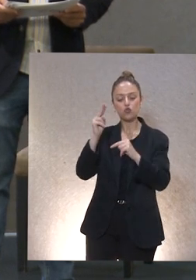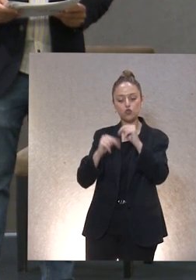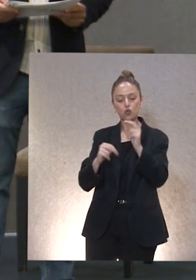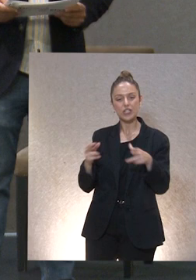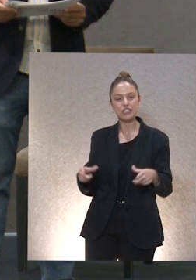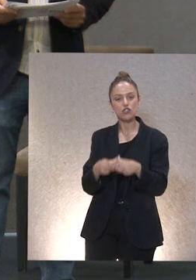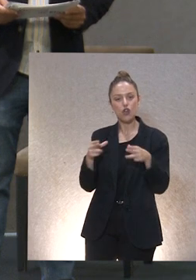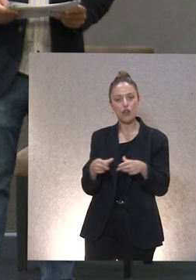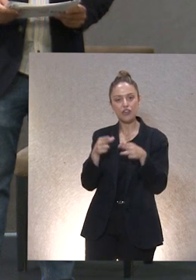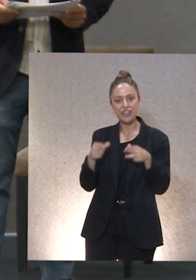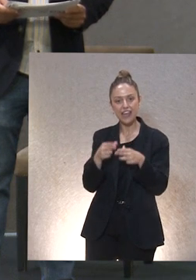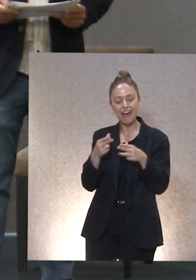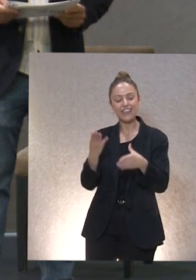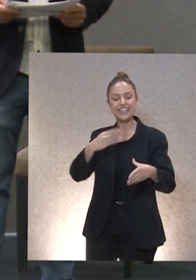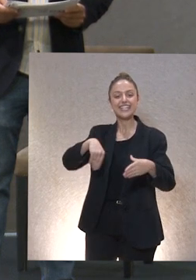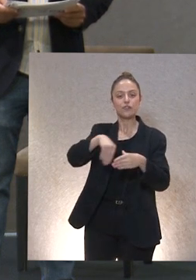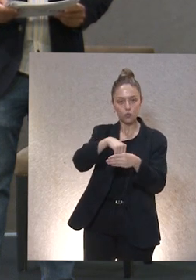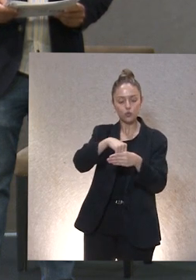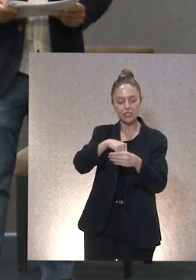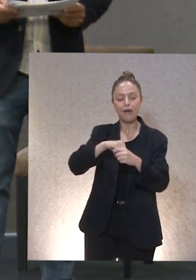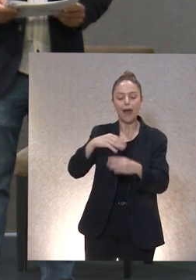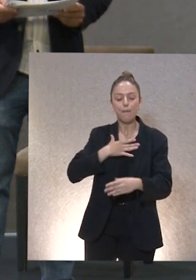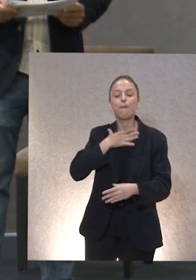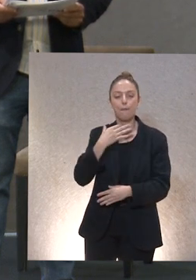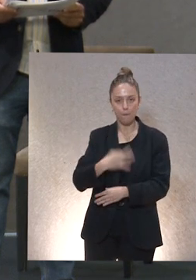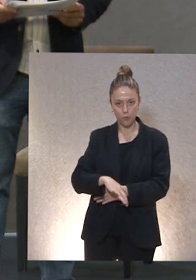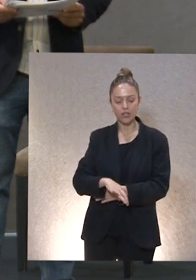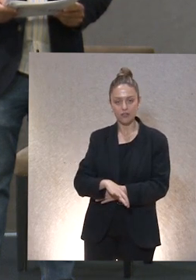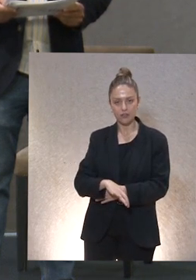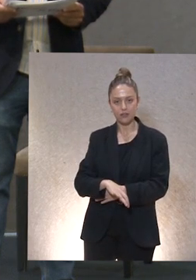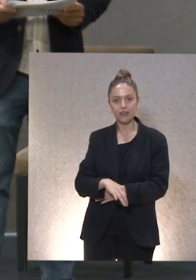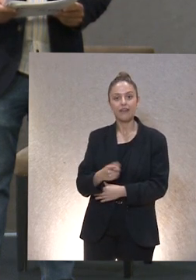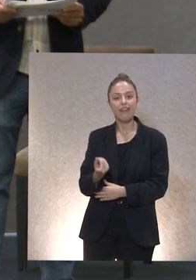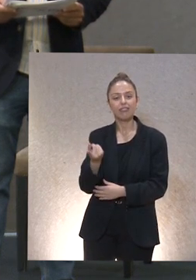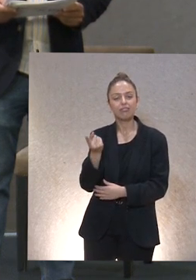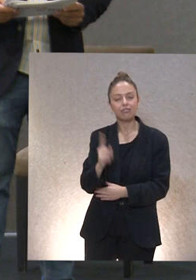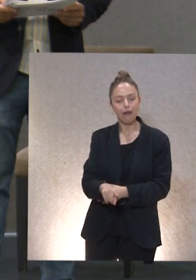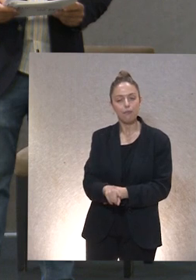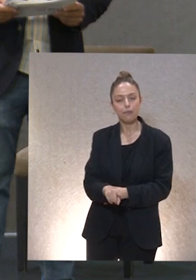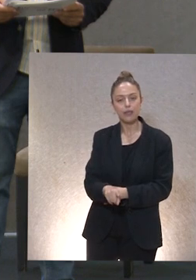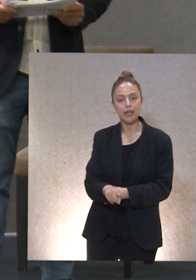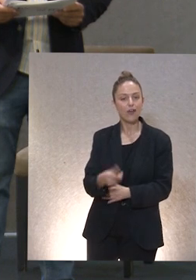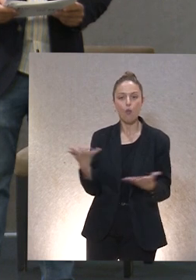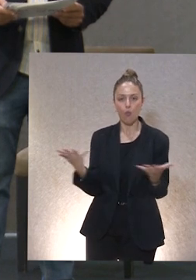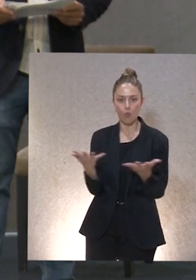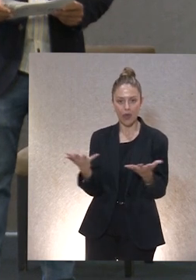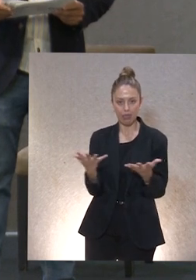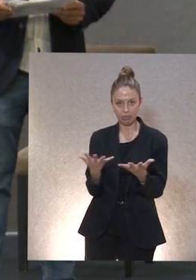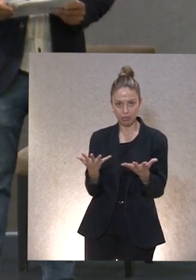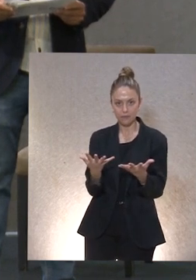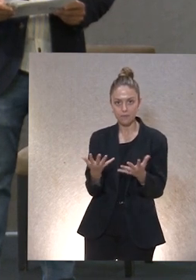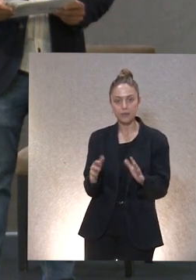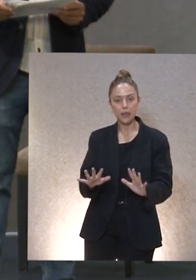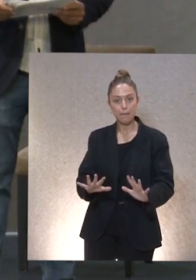verdaderamente inclusiva es posible. Y que, al mismo tiempo, esto ya es urgente. Pero